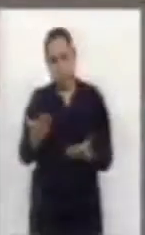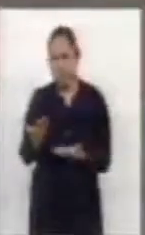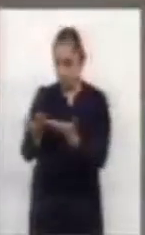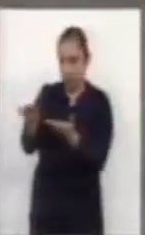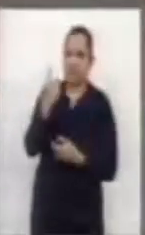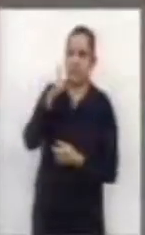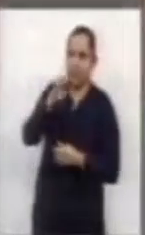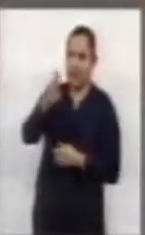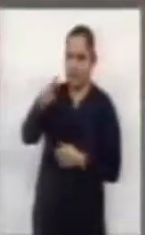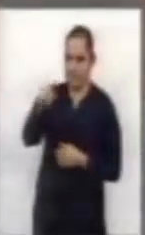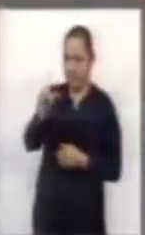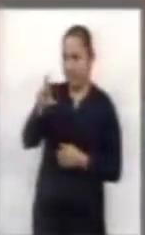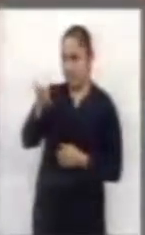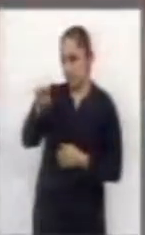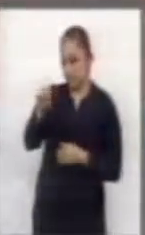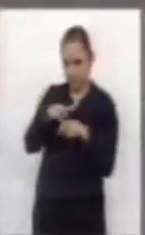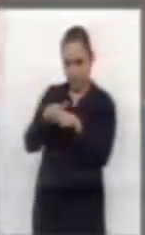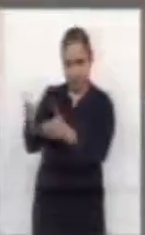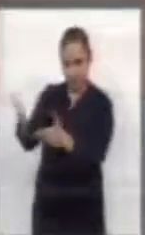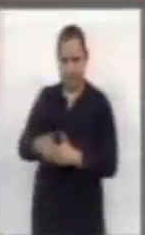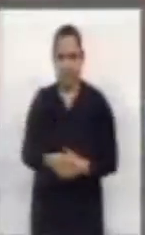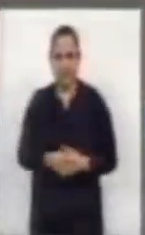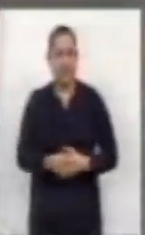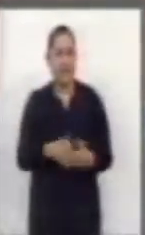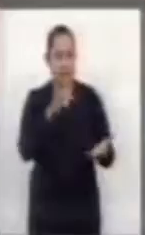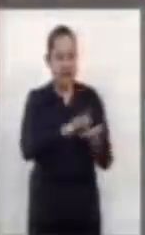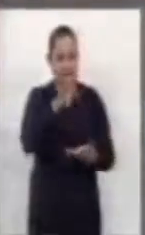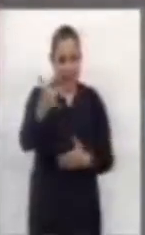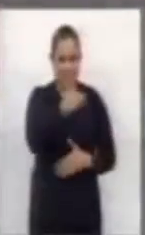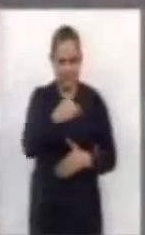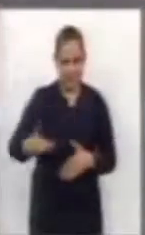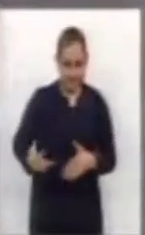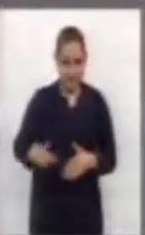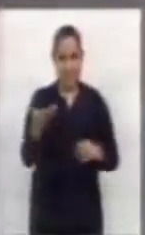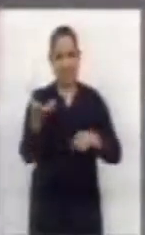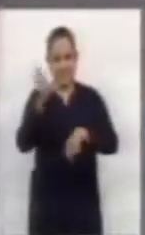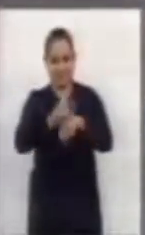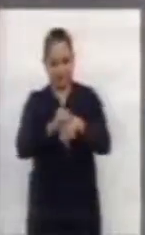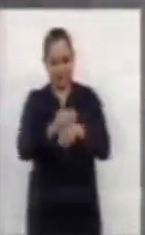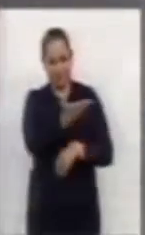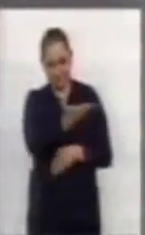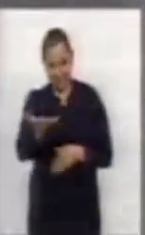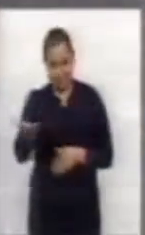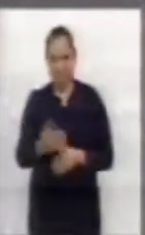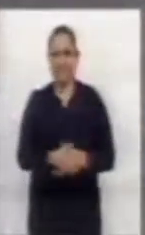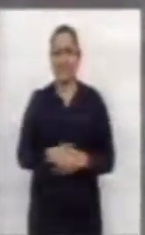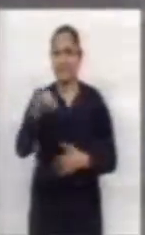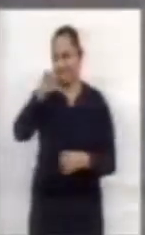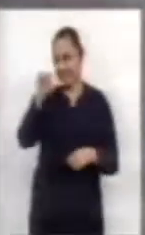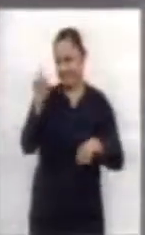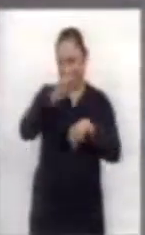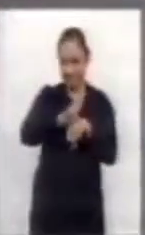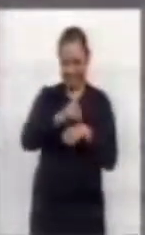Gracias, Presidenta. Con su permiso. El dictamen que hoy nos ocupa en este pleno es